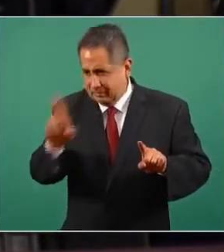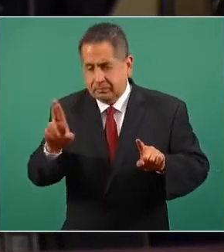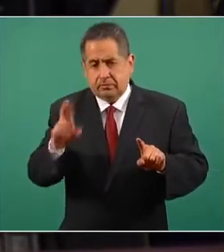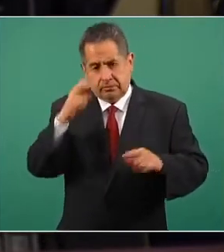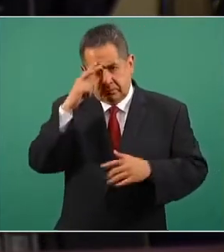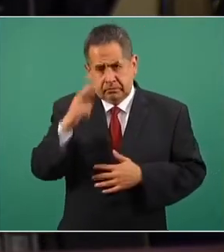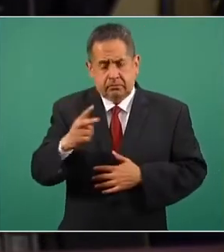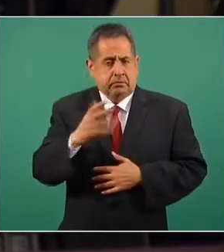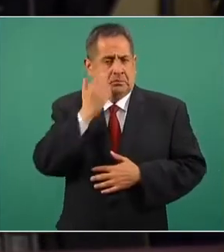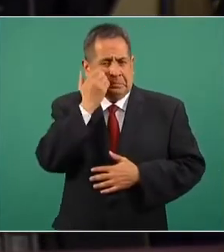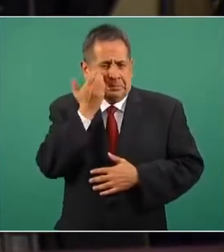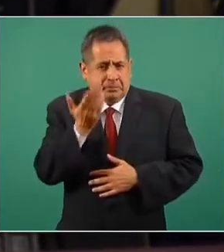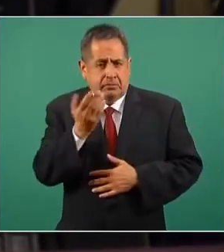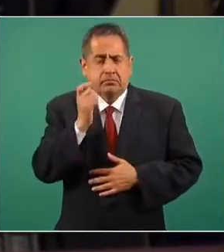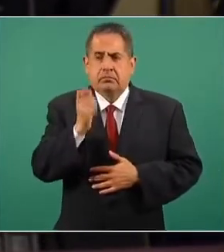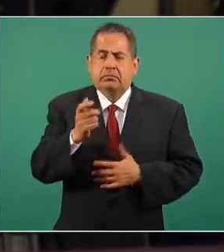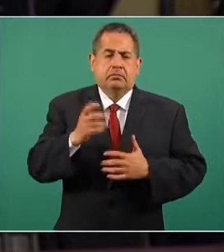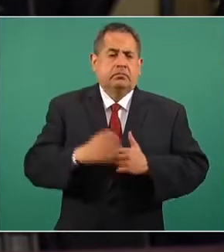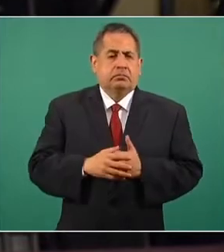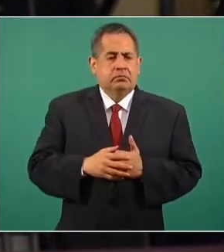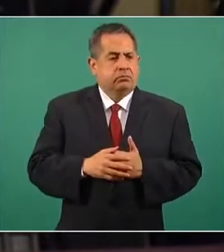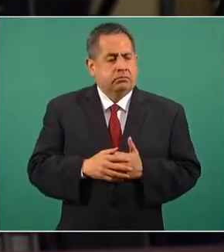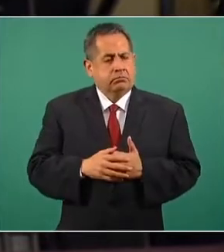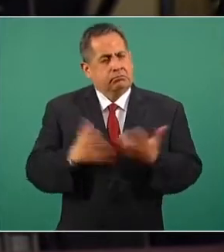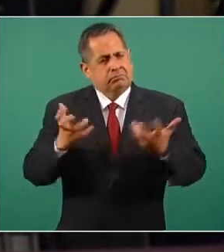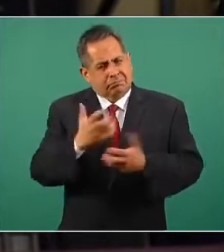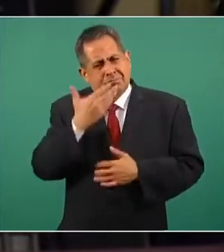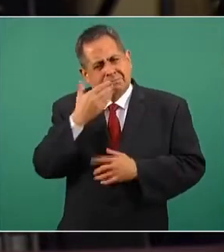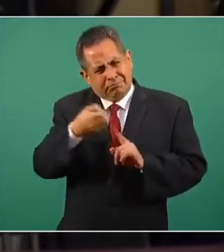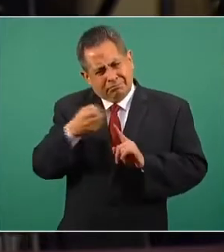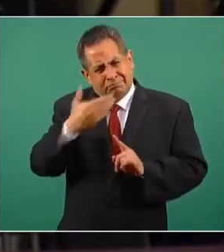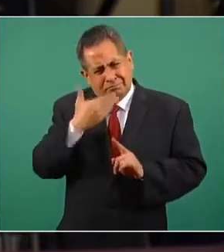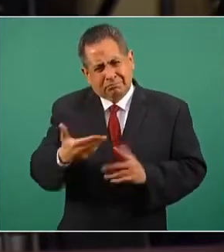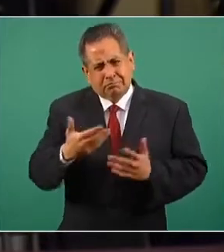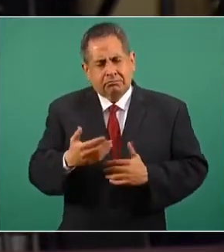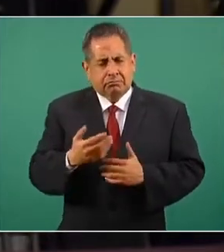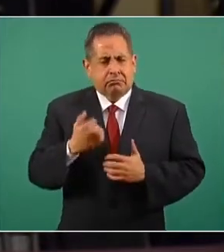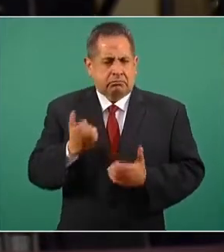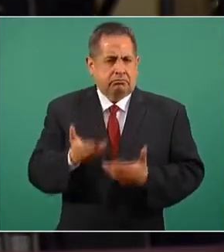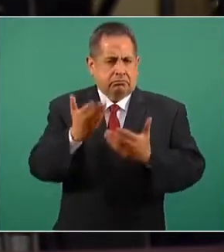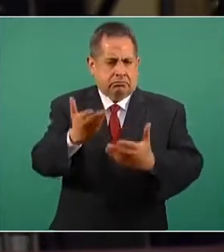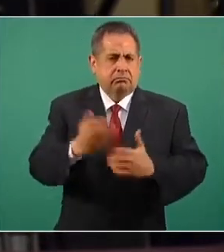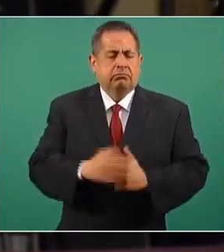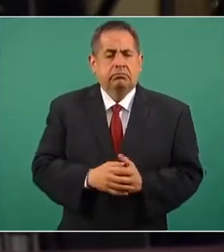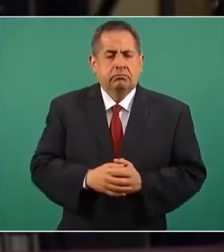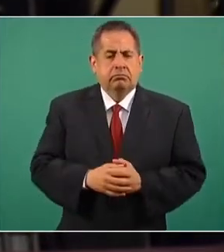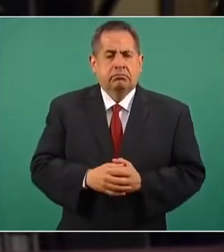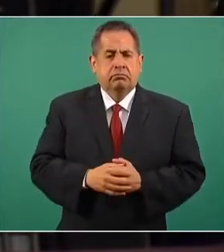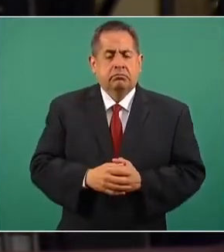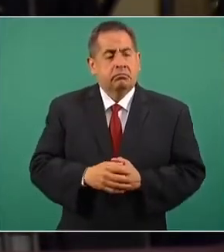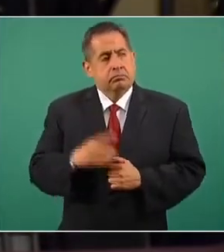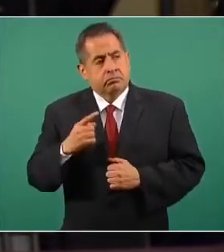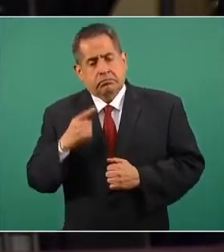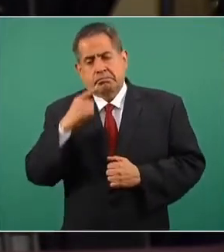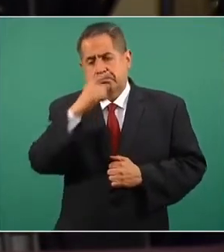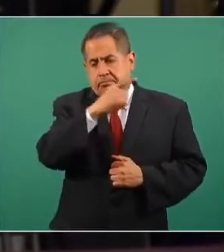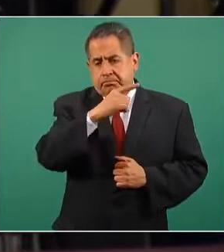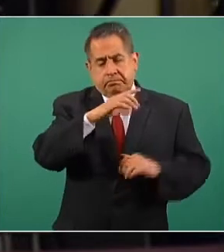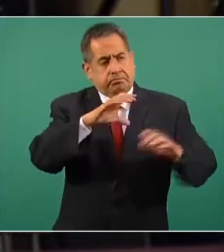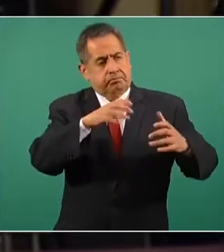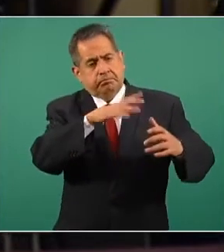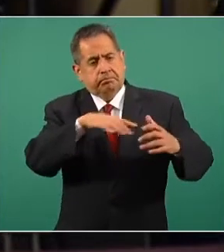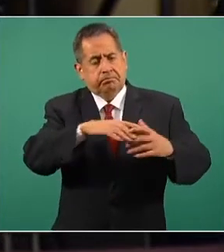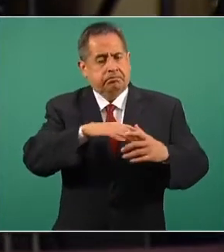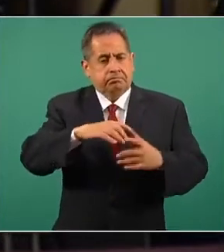que se hagan bien las cosas. Entonces, allá en